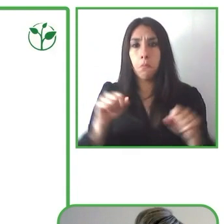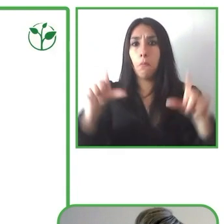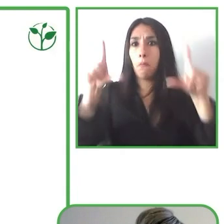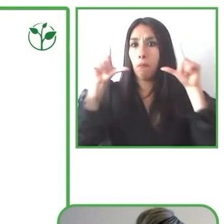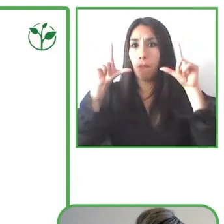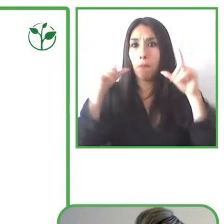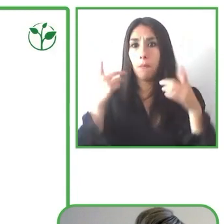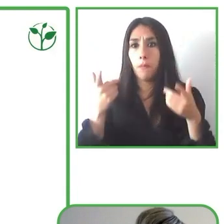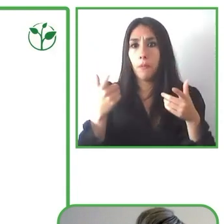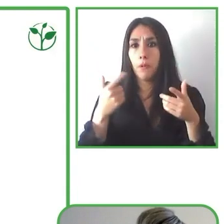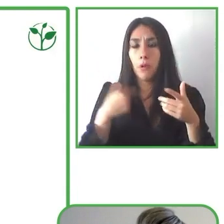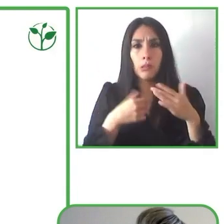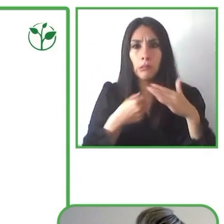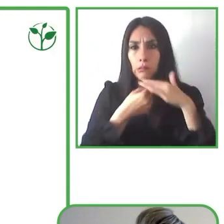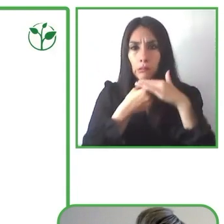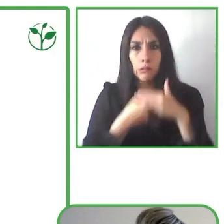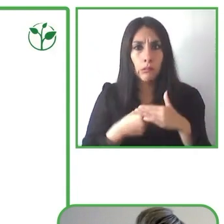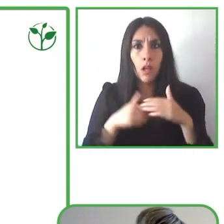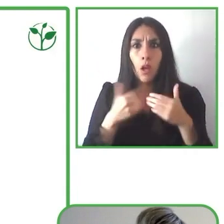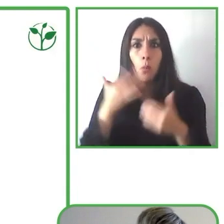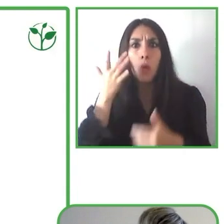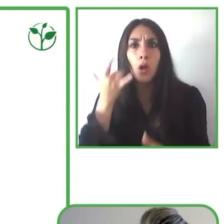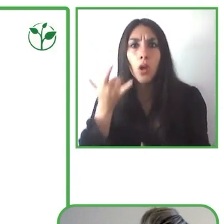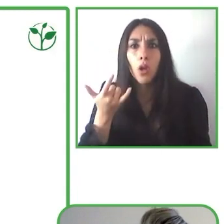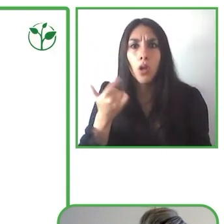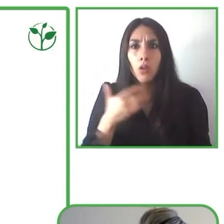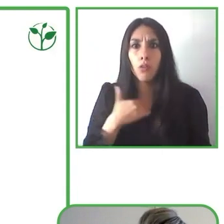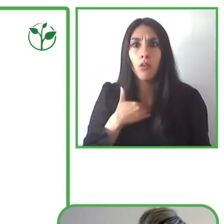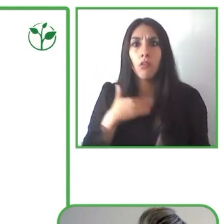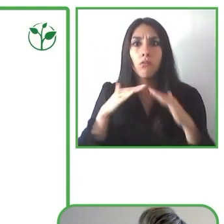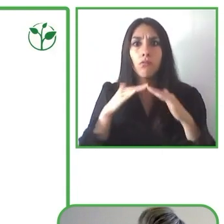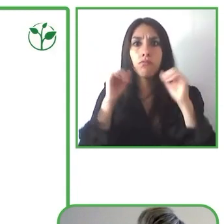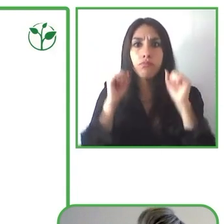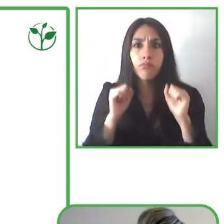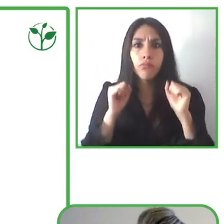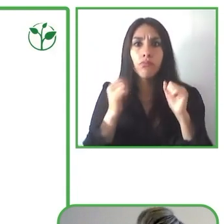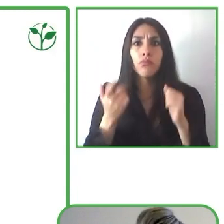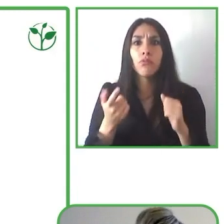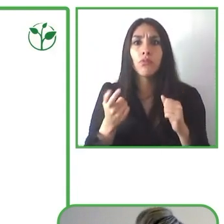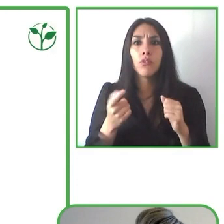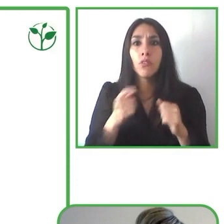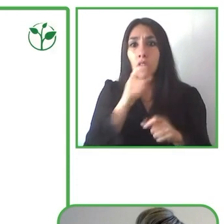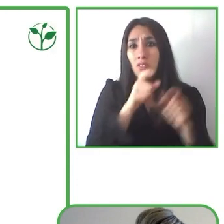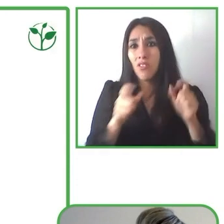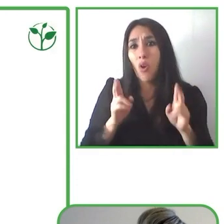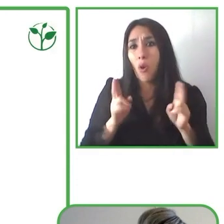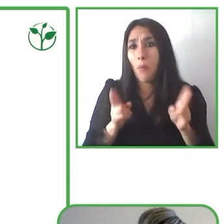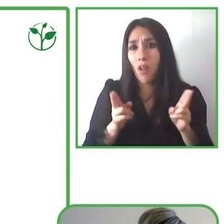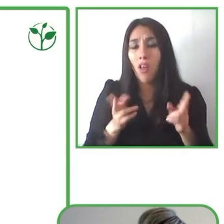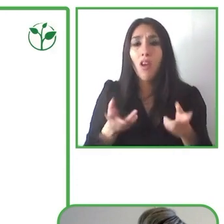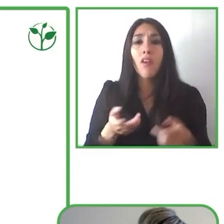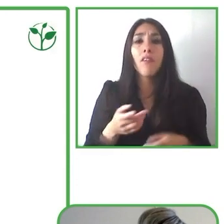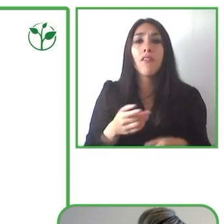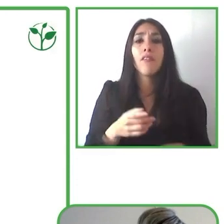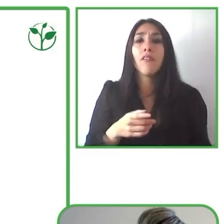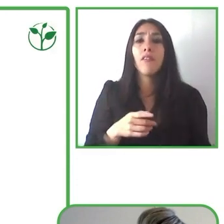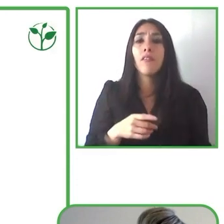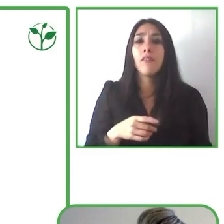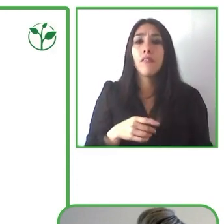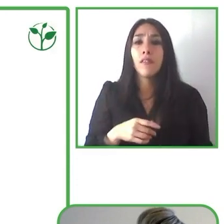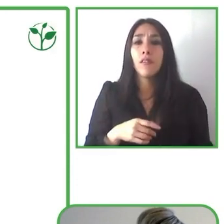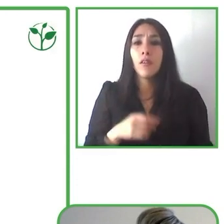la población que vivía en zonas rurales y urbanas empobrecidas donde ya